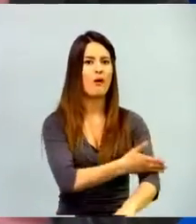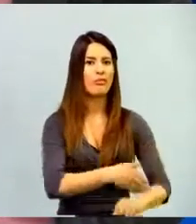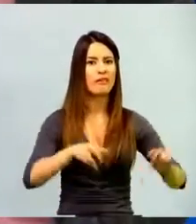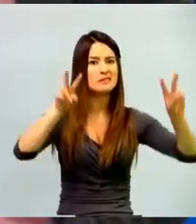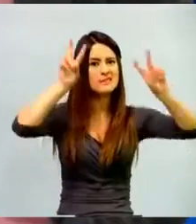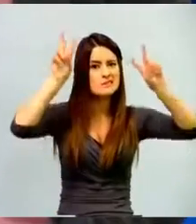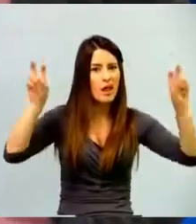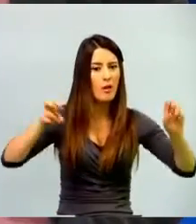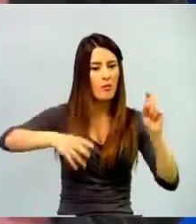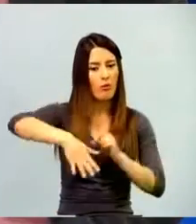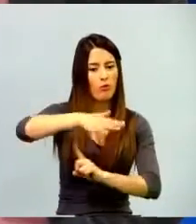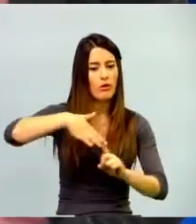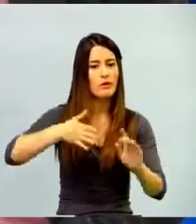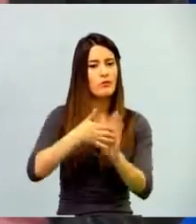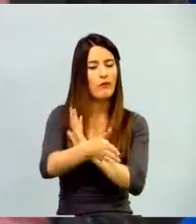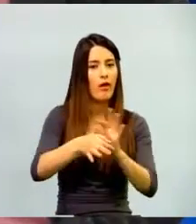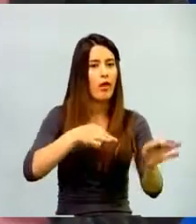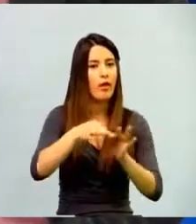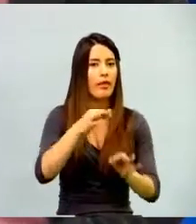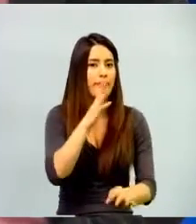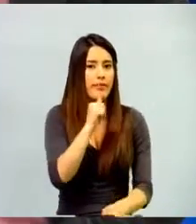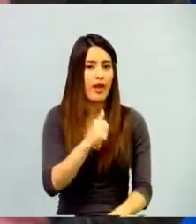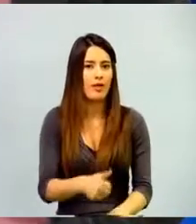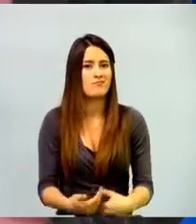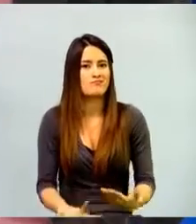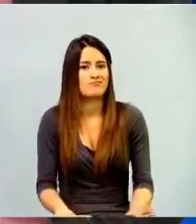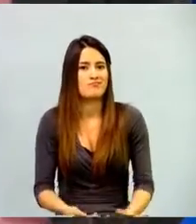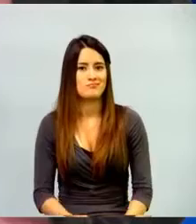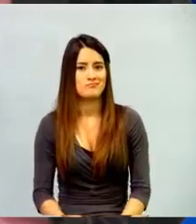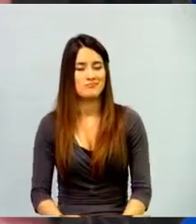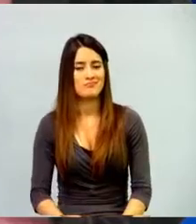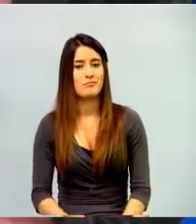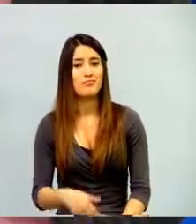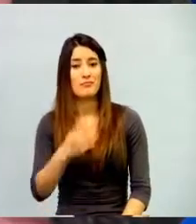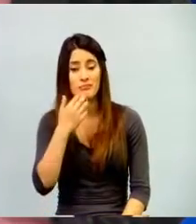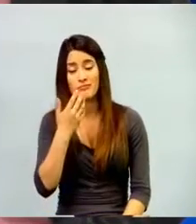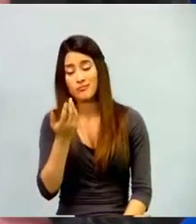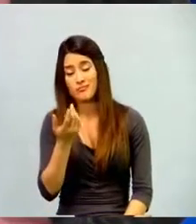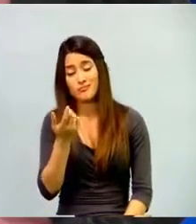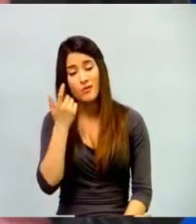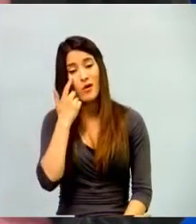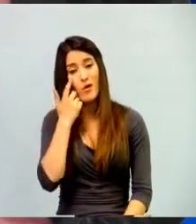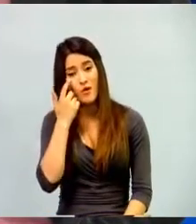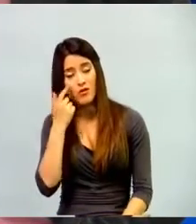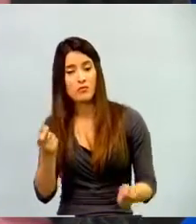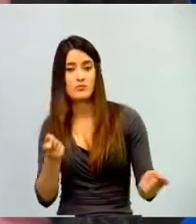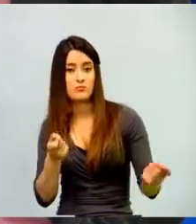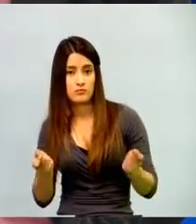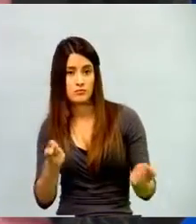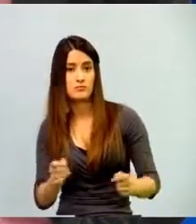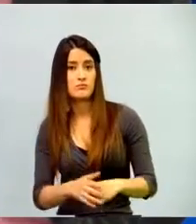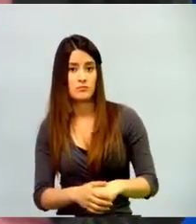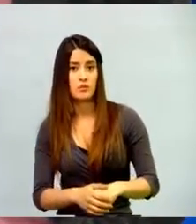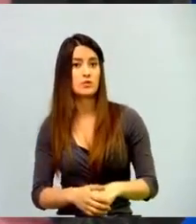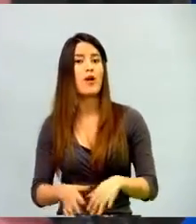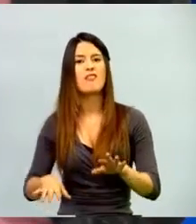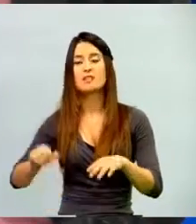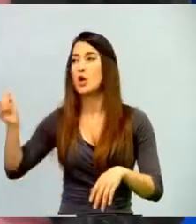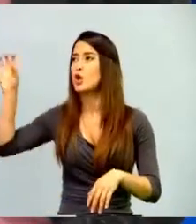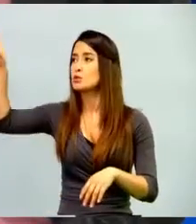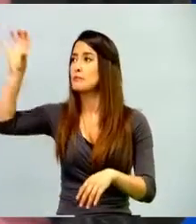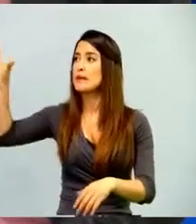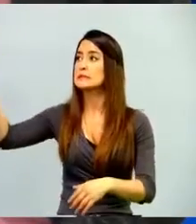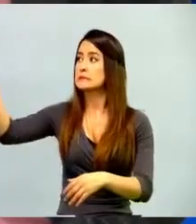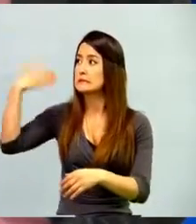nosotros tenemos cuando traemos muchas pedagogías extranjeras. Entonces, nosotros lo que hacemos es importar pedagogías, pedagogías,